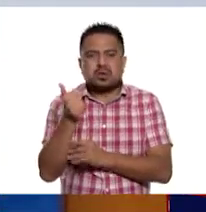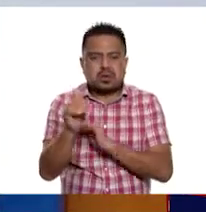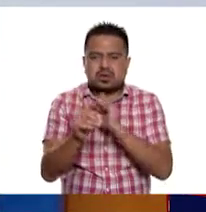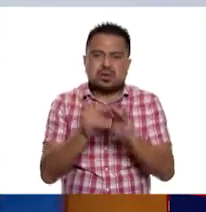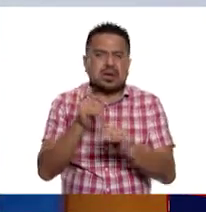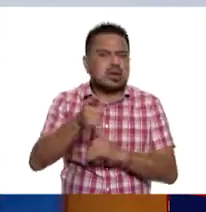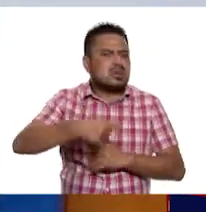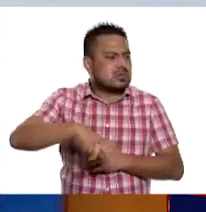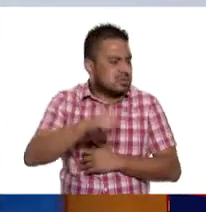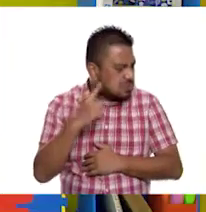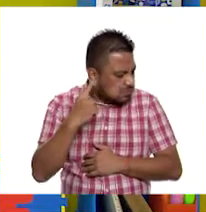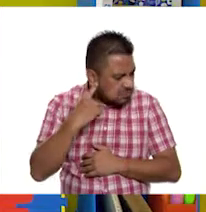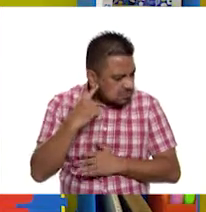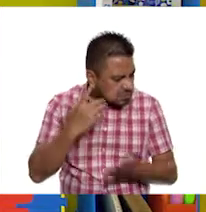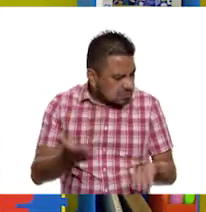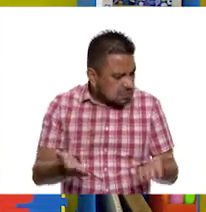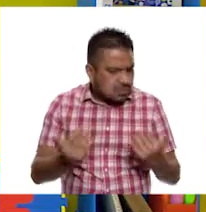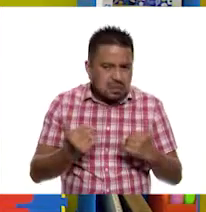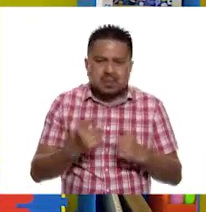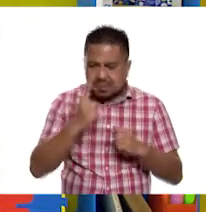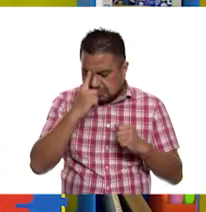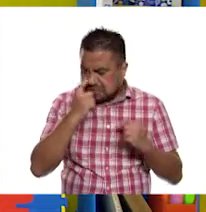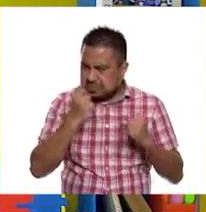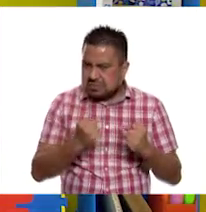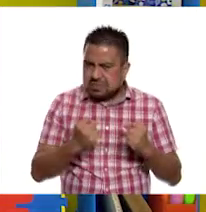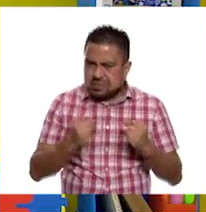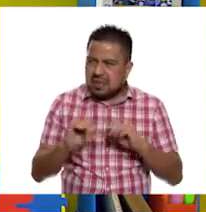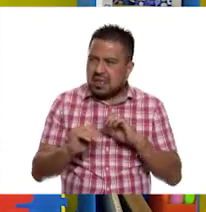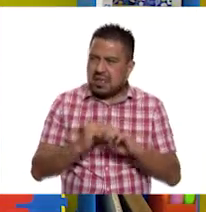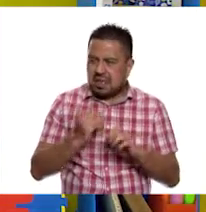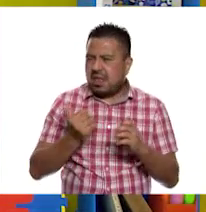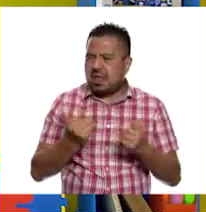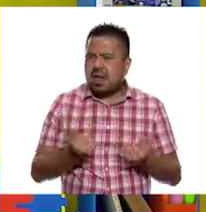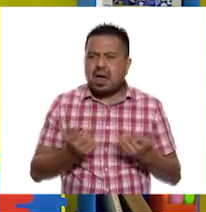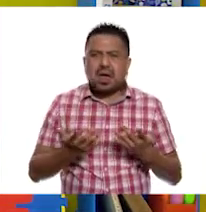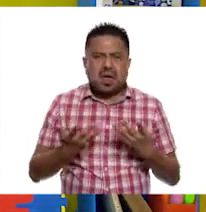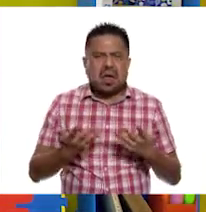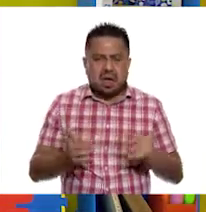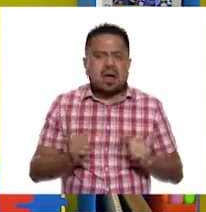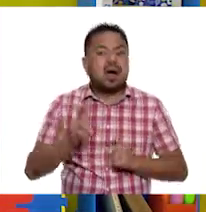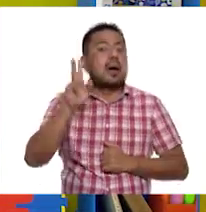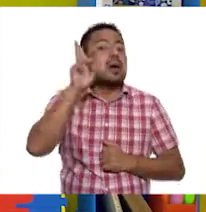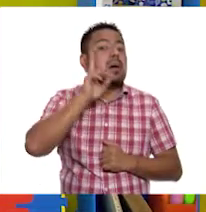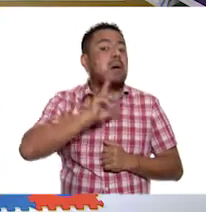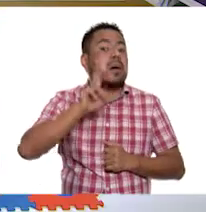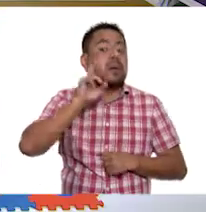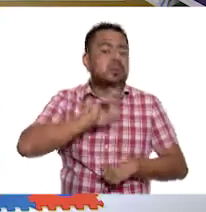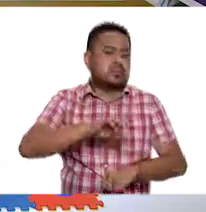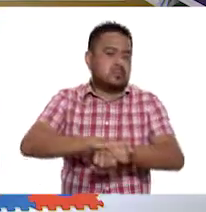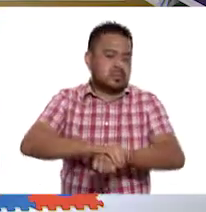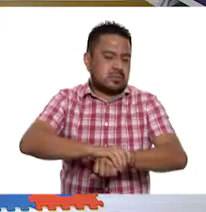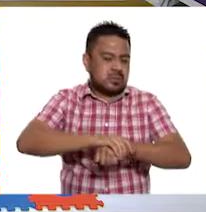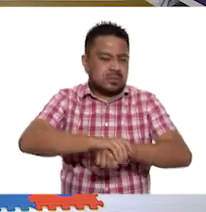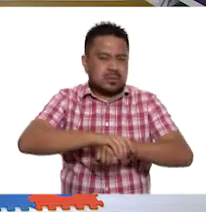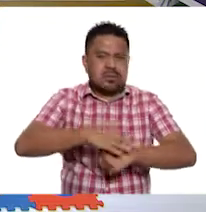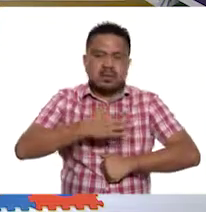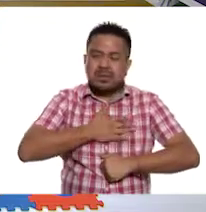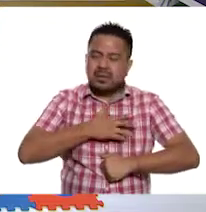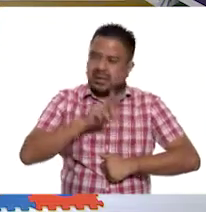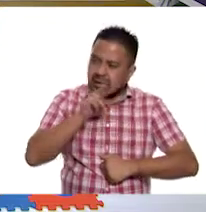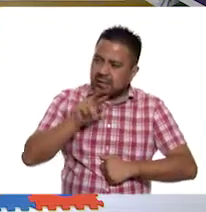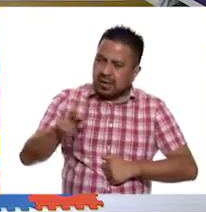de nuestros niños. ¿Otra participación? Bueno, seguramente ya llegó. Ya. Pero vamos a ver si nuestro amiguito, pues, se...